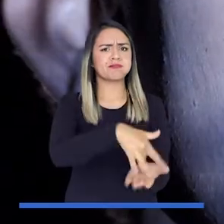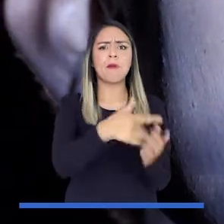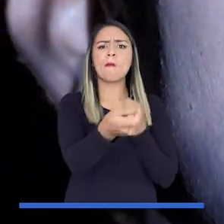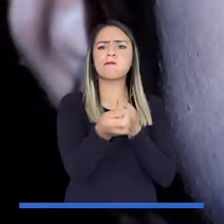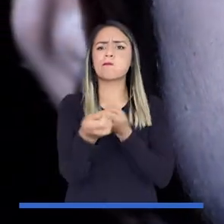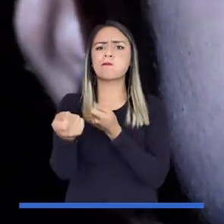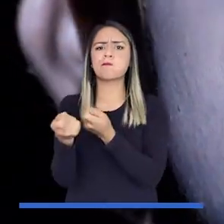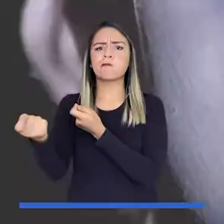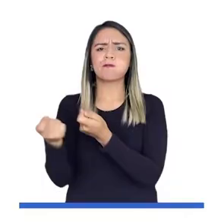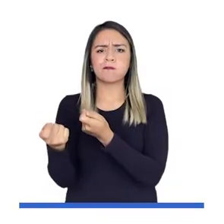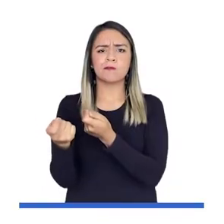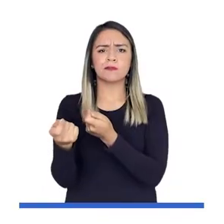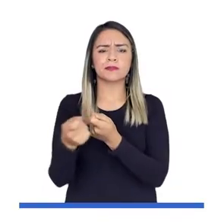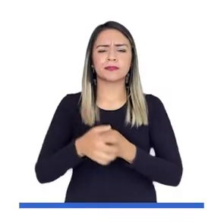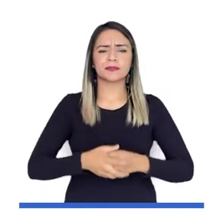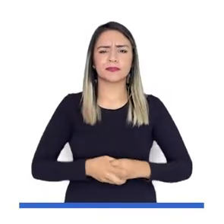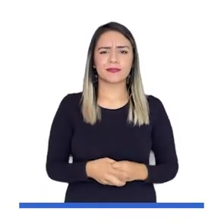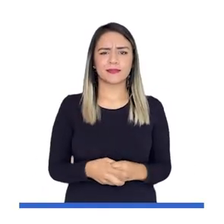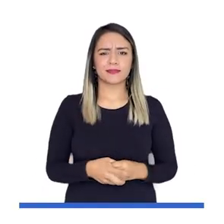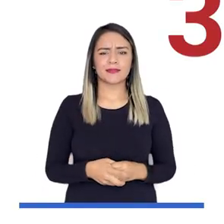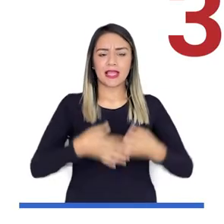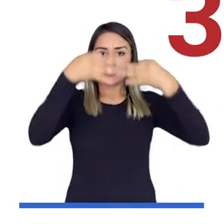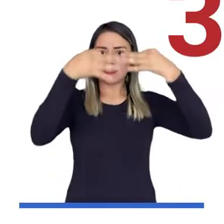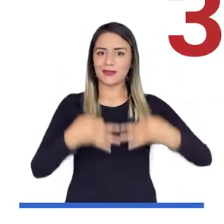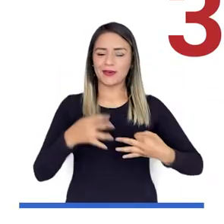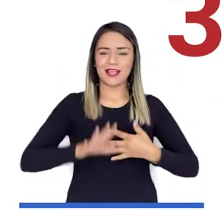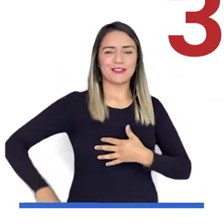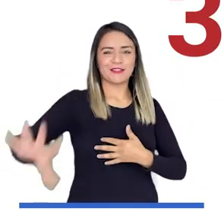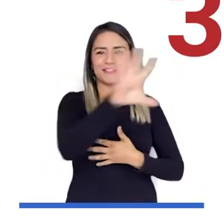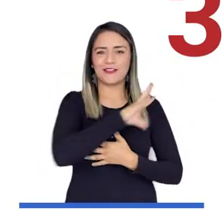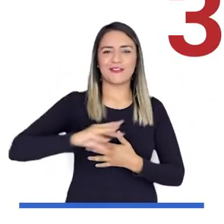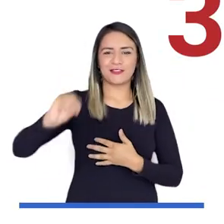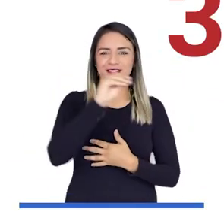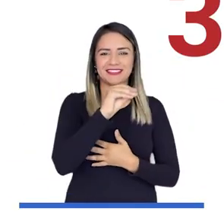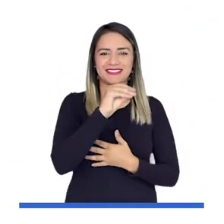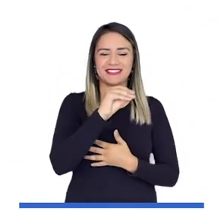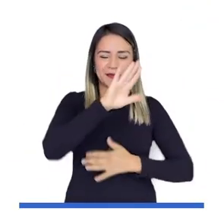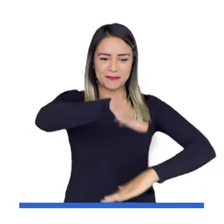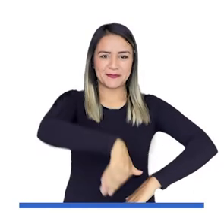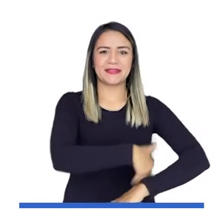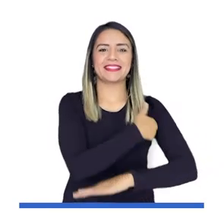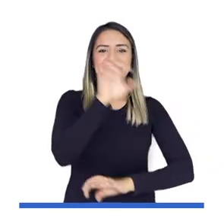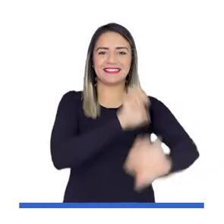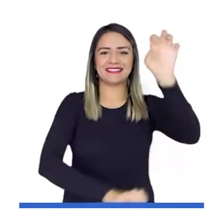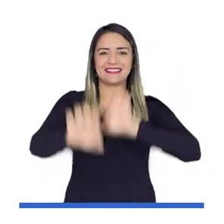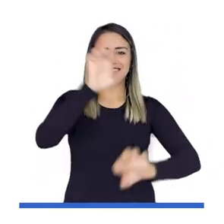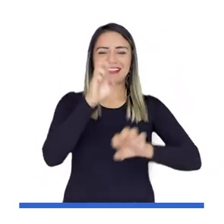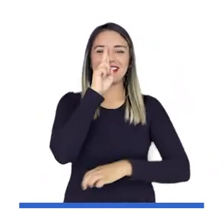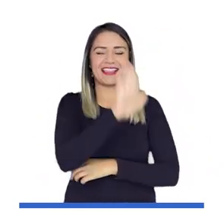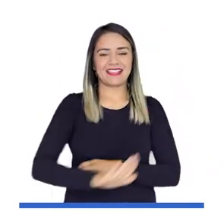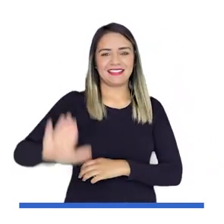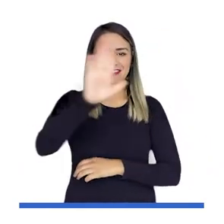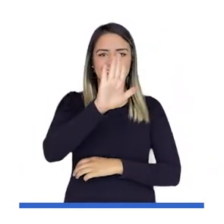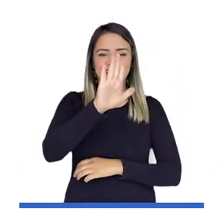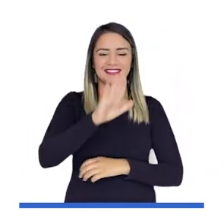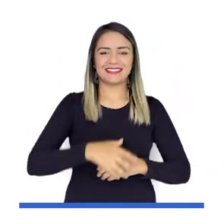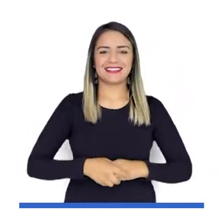administrativas más cercanas, la seguridad es de todos, Ministerio de Defensa Nacional.